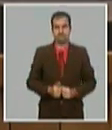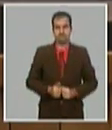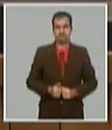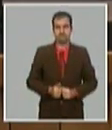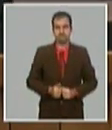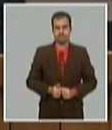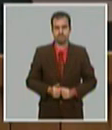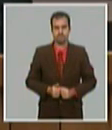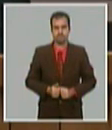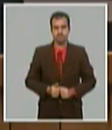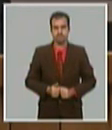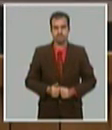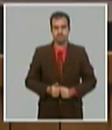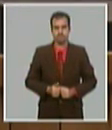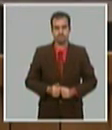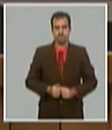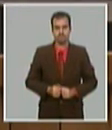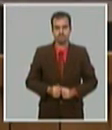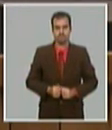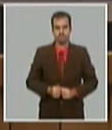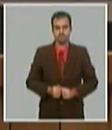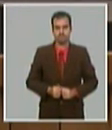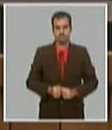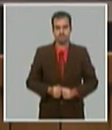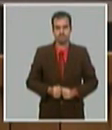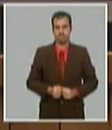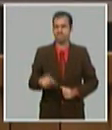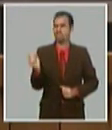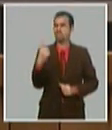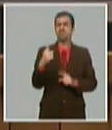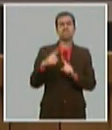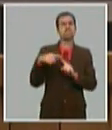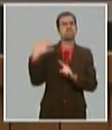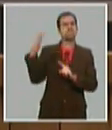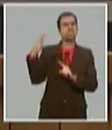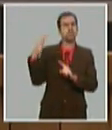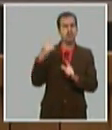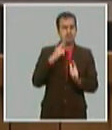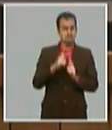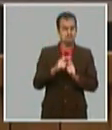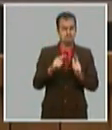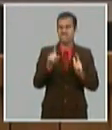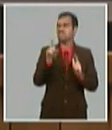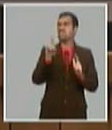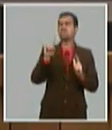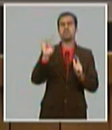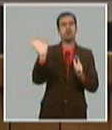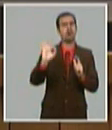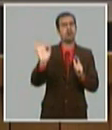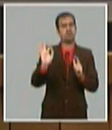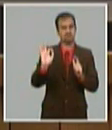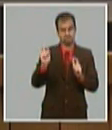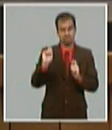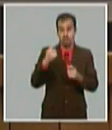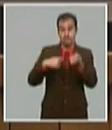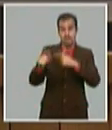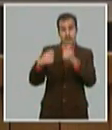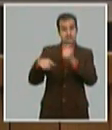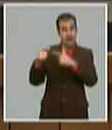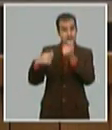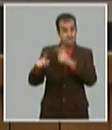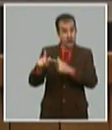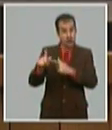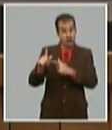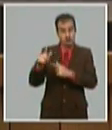Y no solamente es el crecimiento del turismo lo que está incidiendo en ese 19% de las exportaciones. También